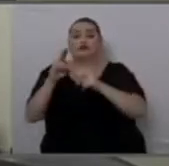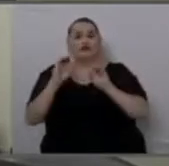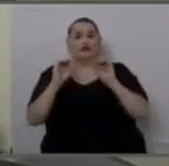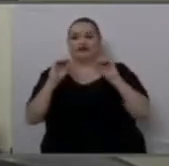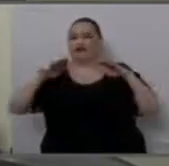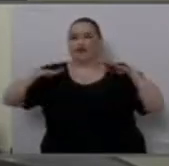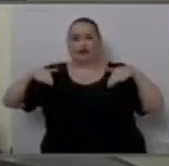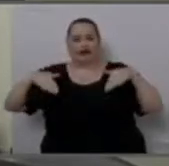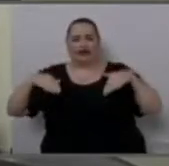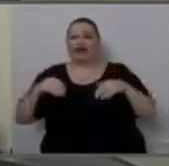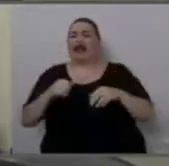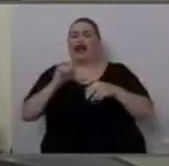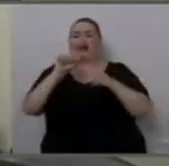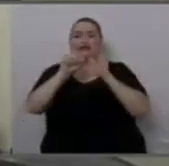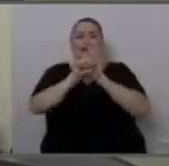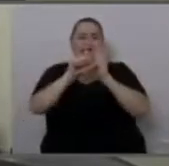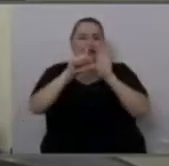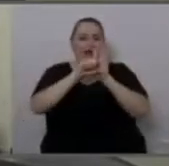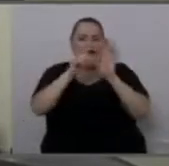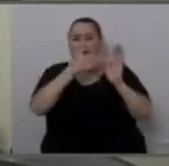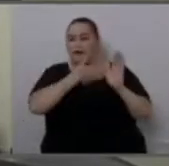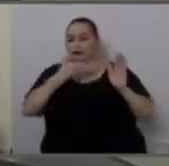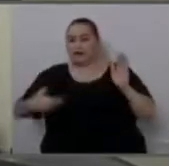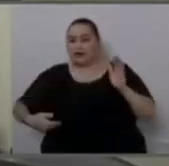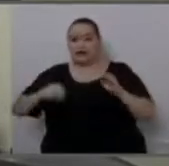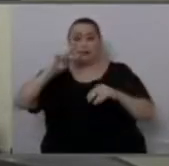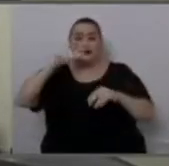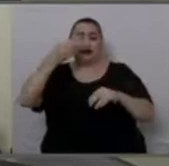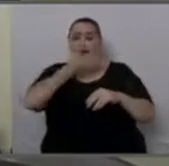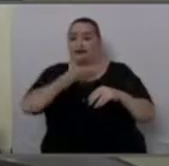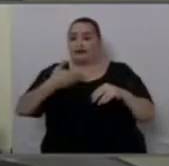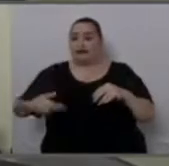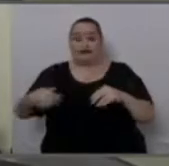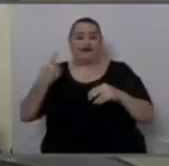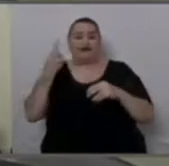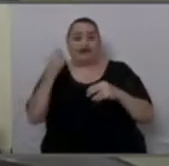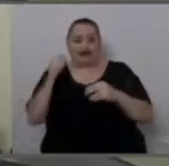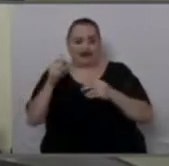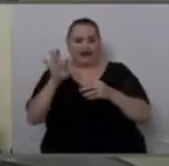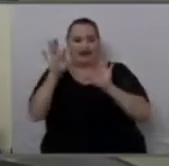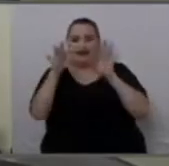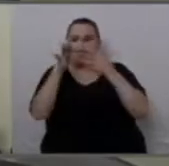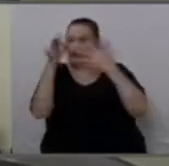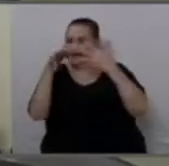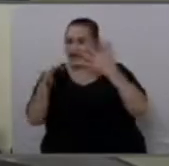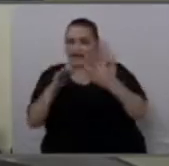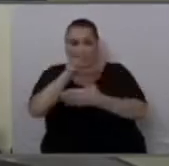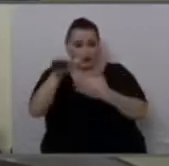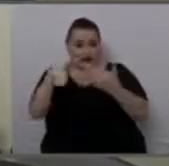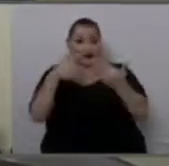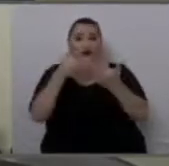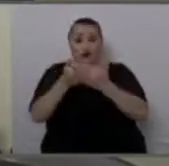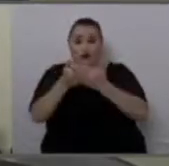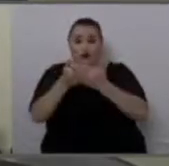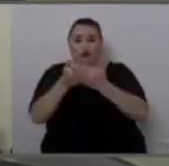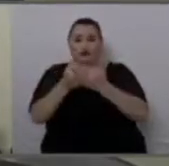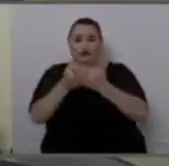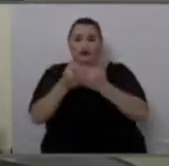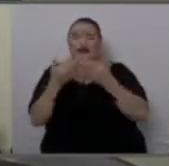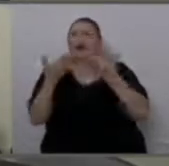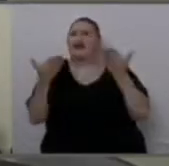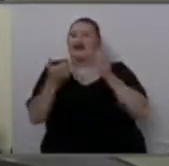legislativa, la presidencia y las vicepresidencias. Los elegiremos a todos. Qué cambiar,